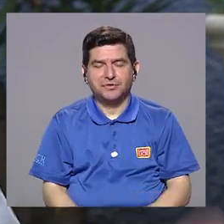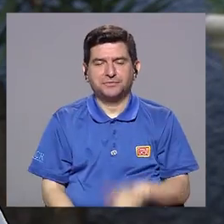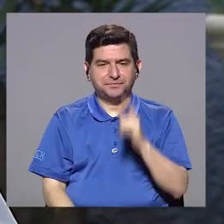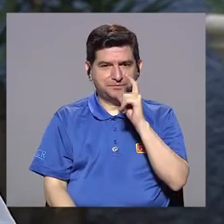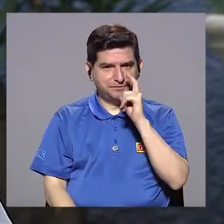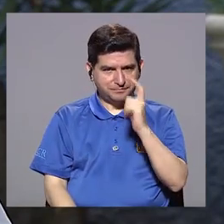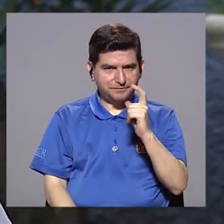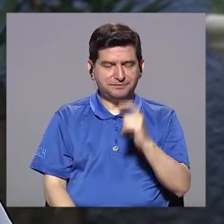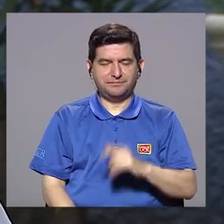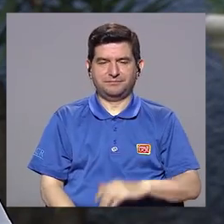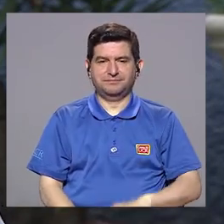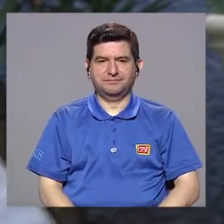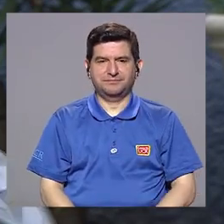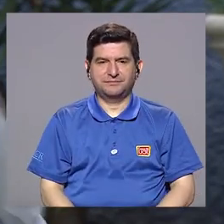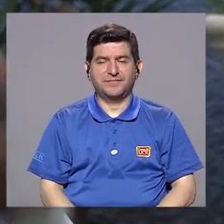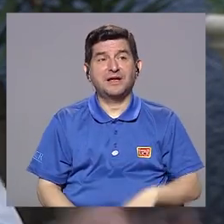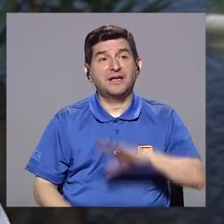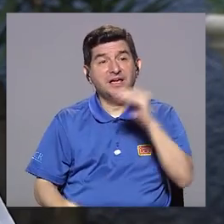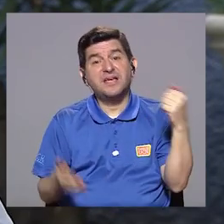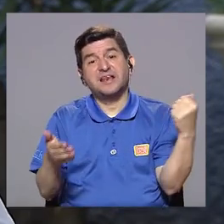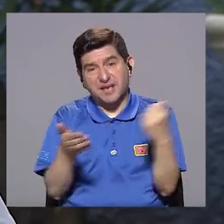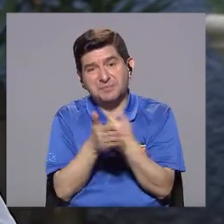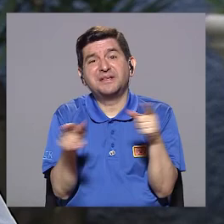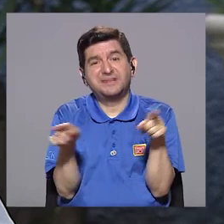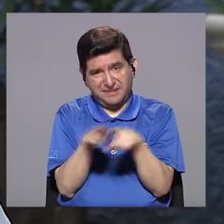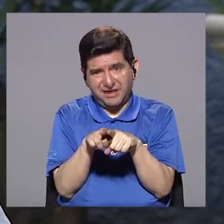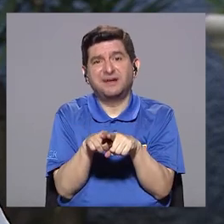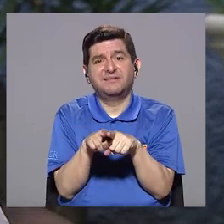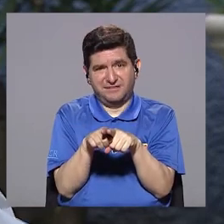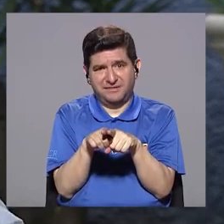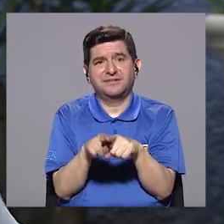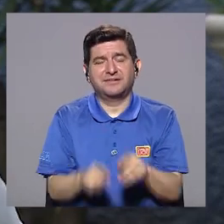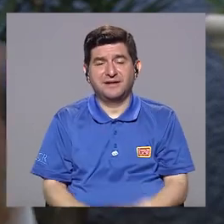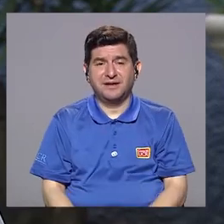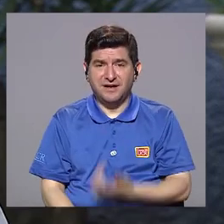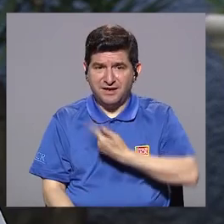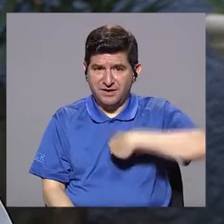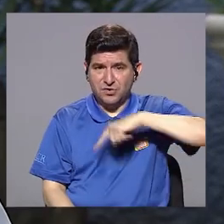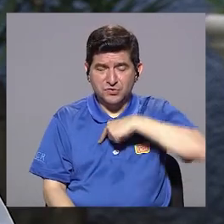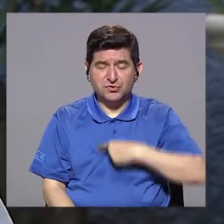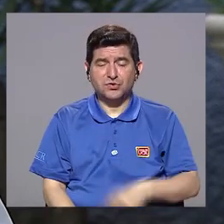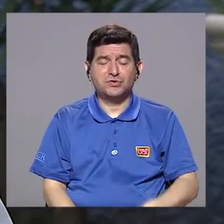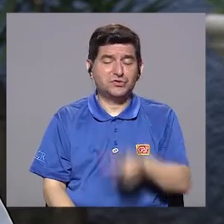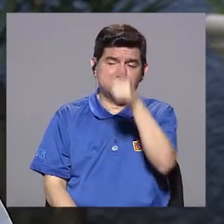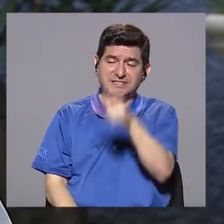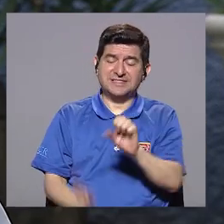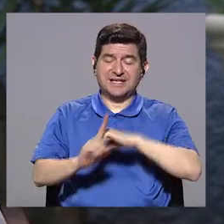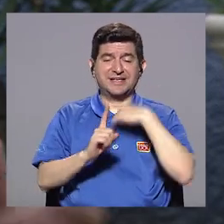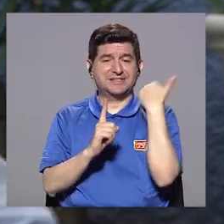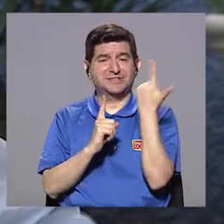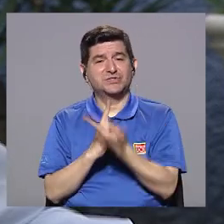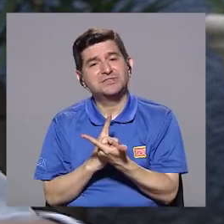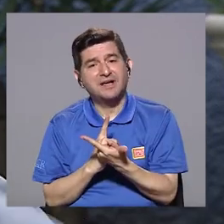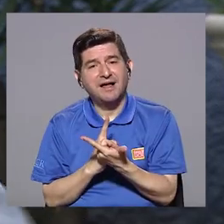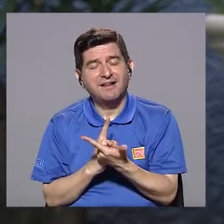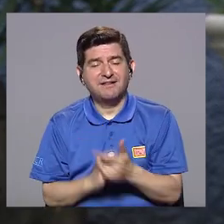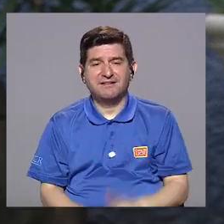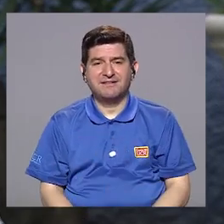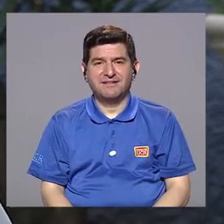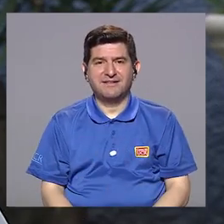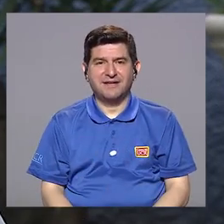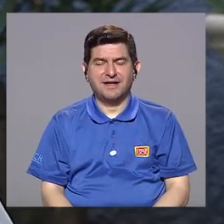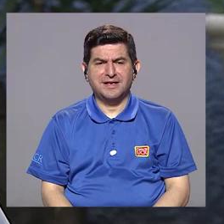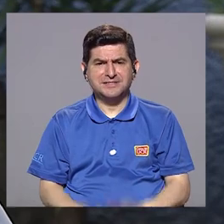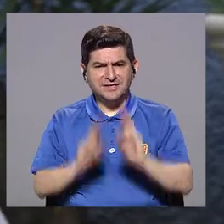Pero, afortunadamente y lamentablemente también, nosotros somos seres sociales. Por lo tanto, somos